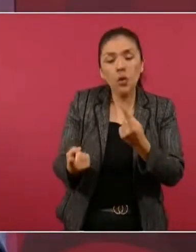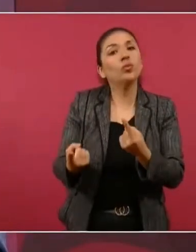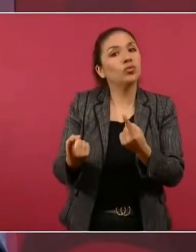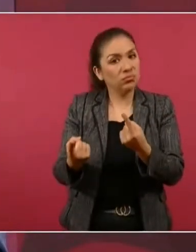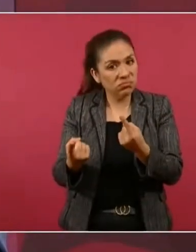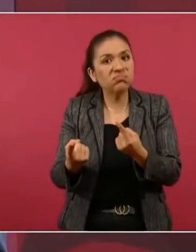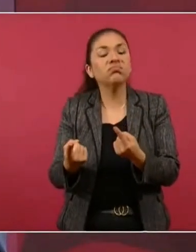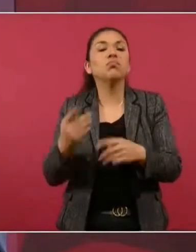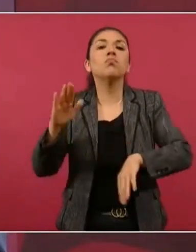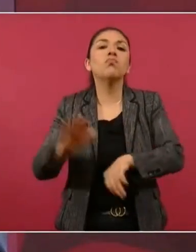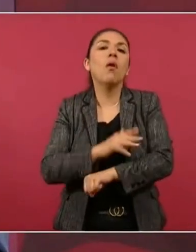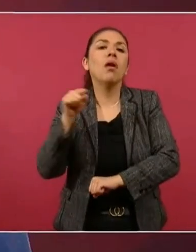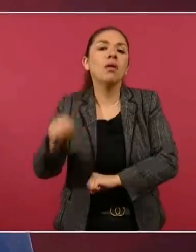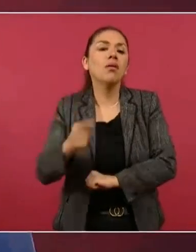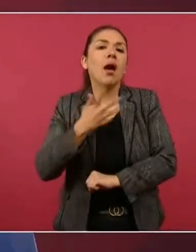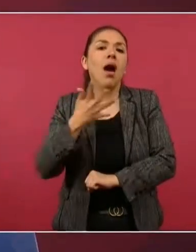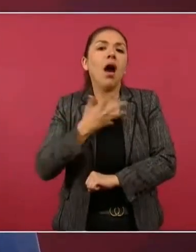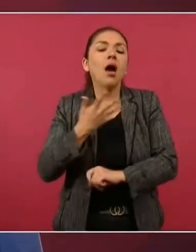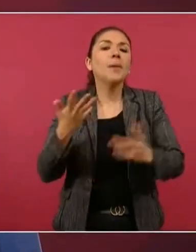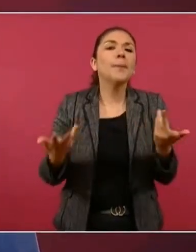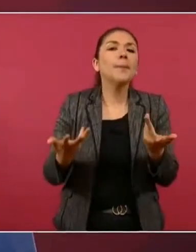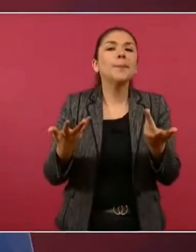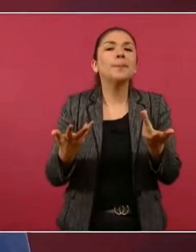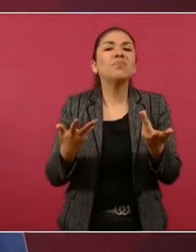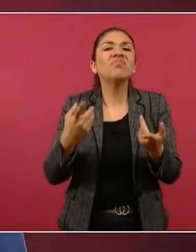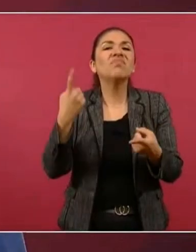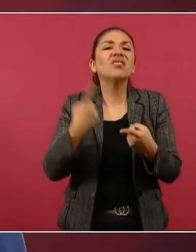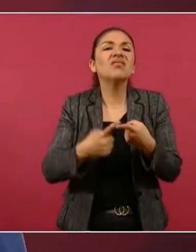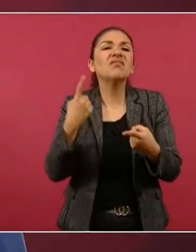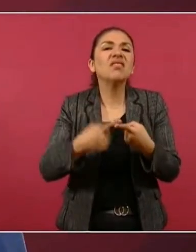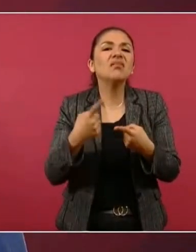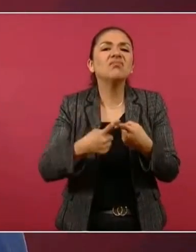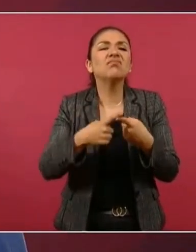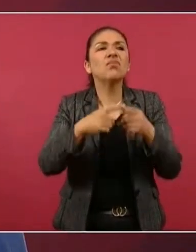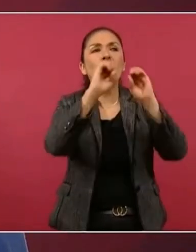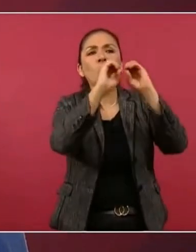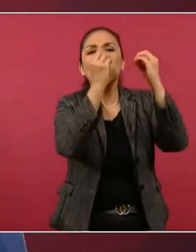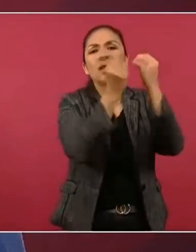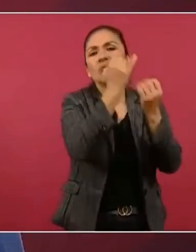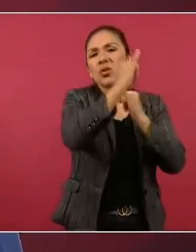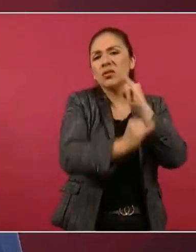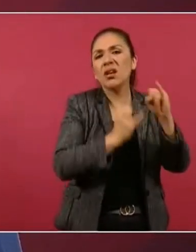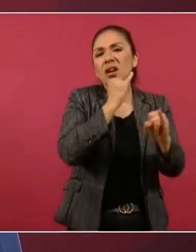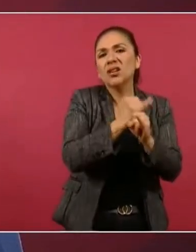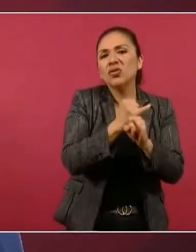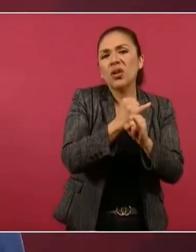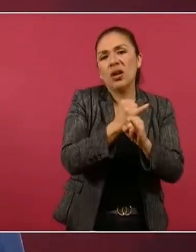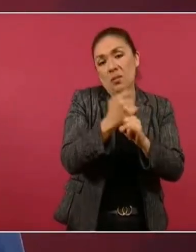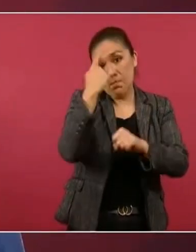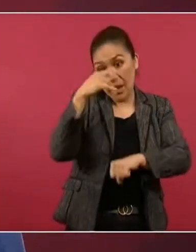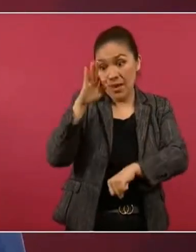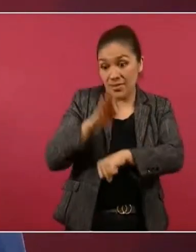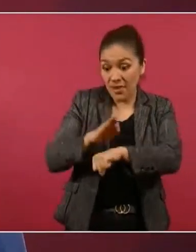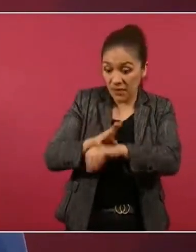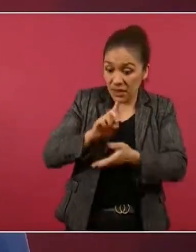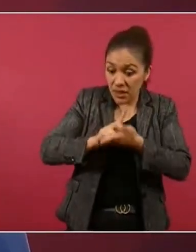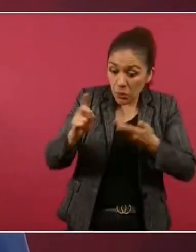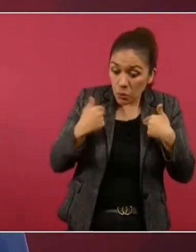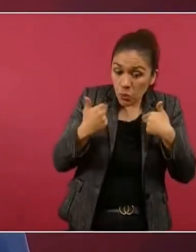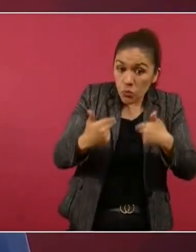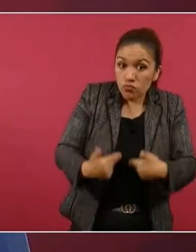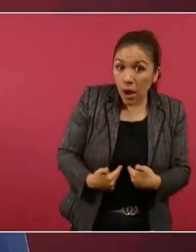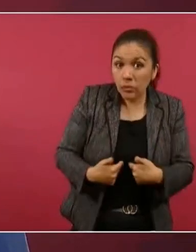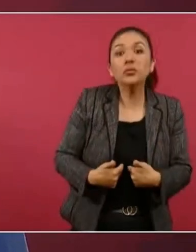por procedimientos de organismos internacionales de defensores de derechos humanos,